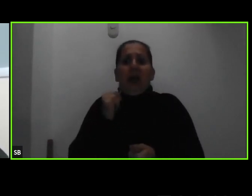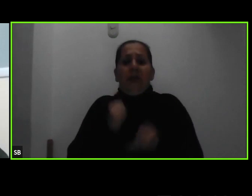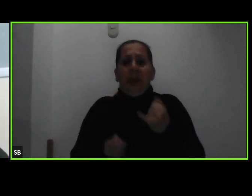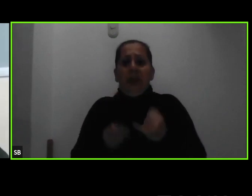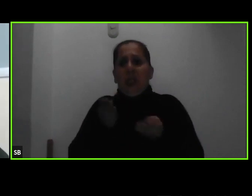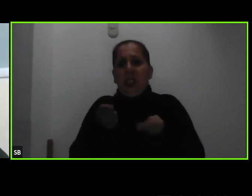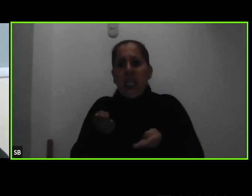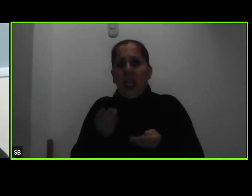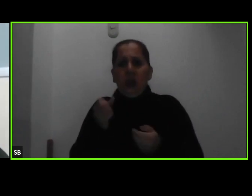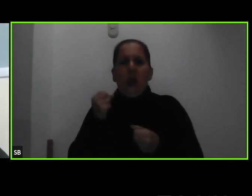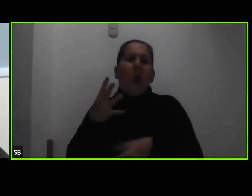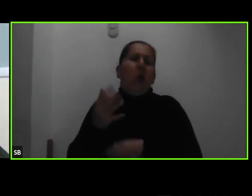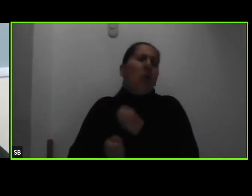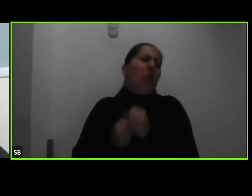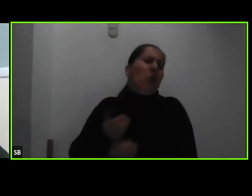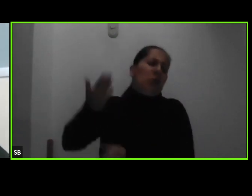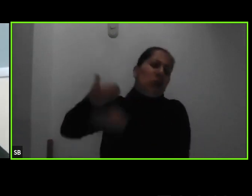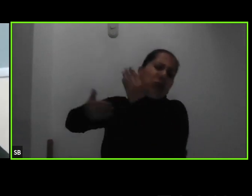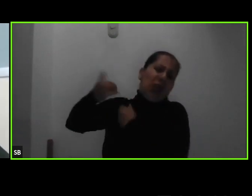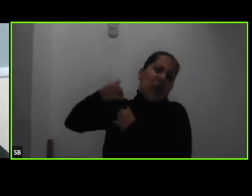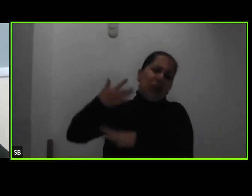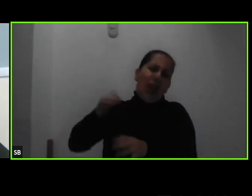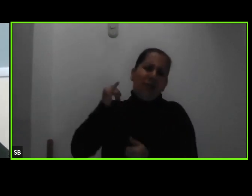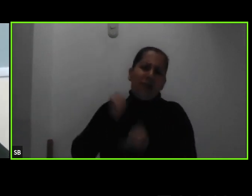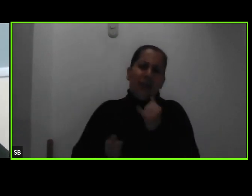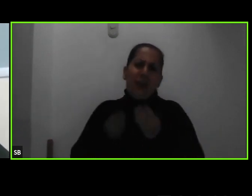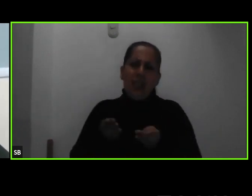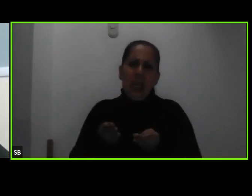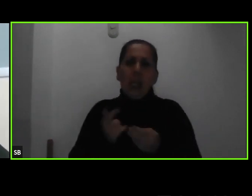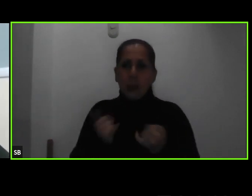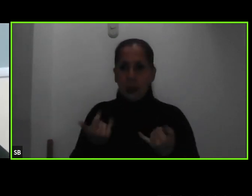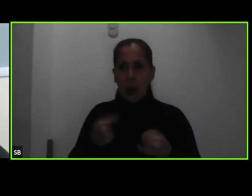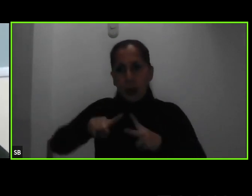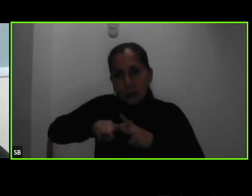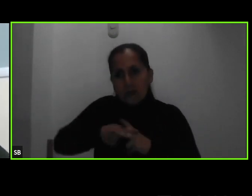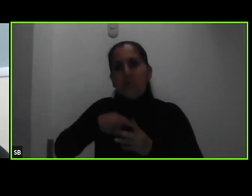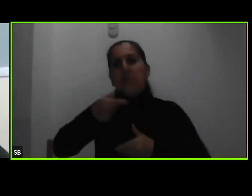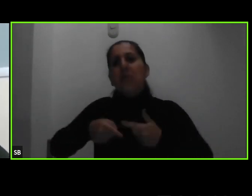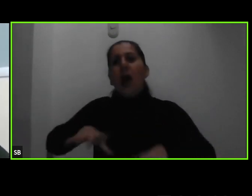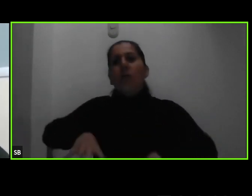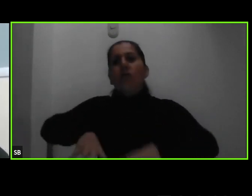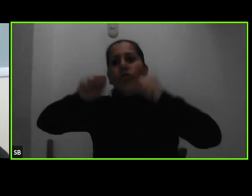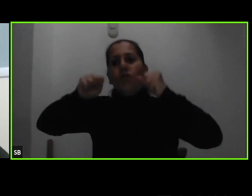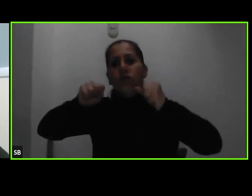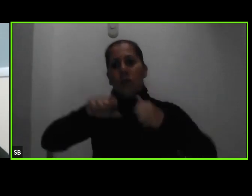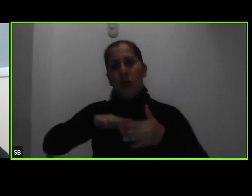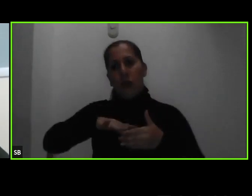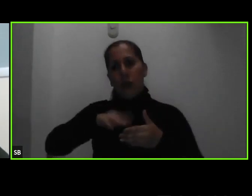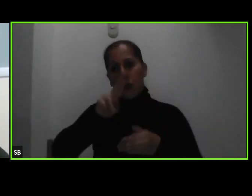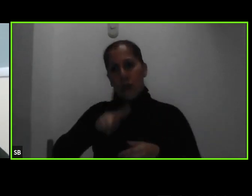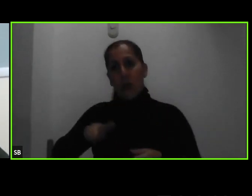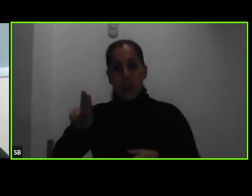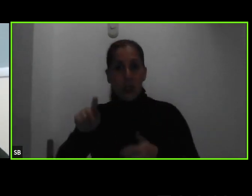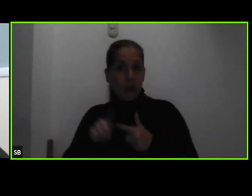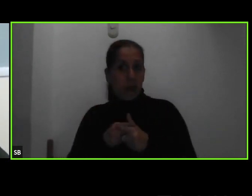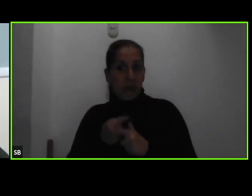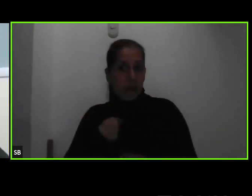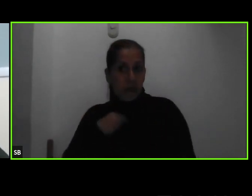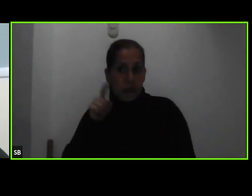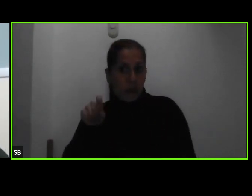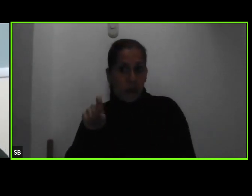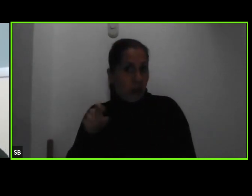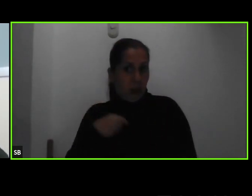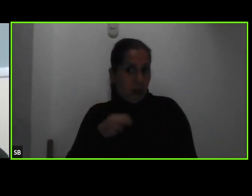o hace muchos años terminaron y ahorita están en un proyecto de retomar sus estudios universitarios entonces no es necesario tener